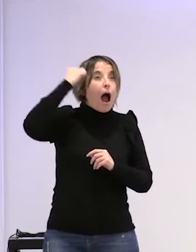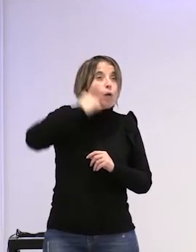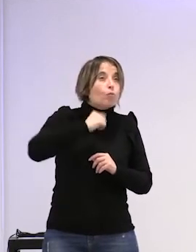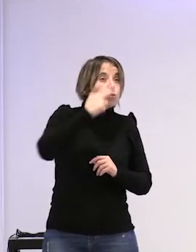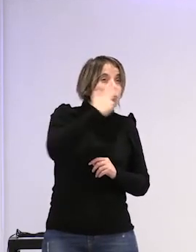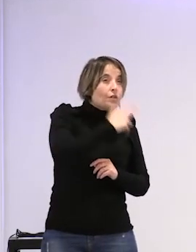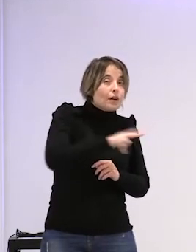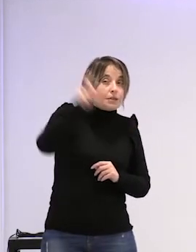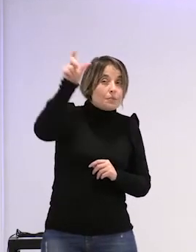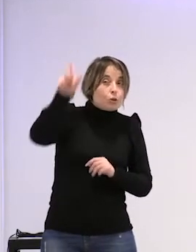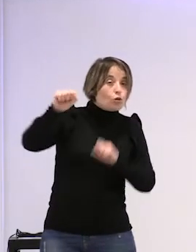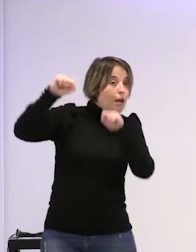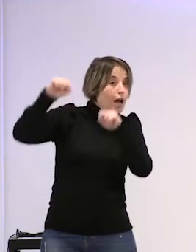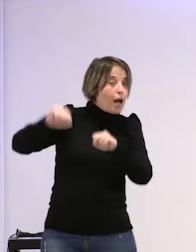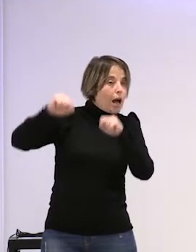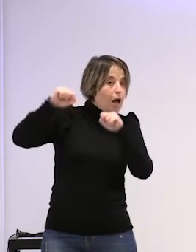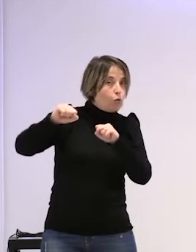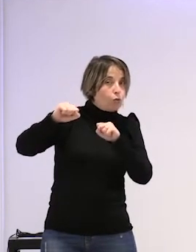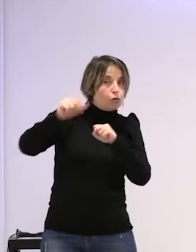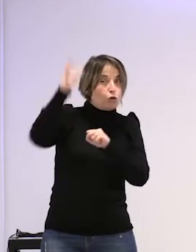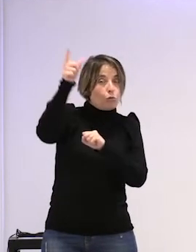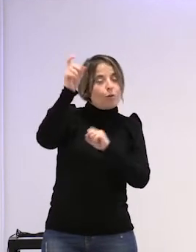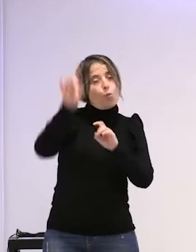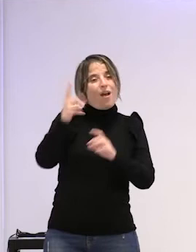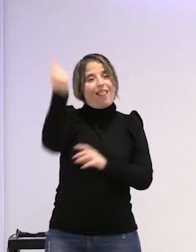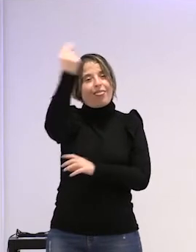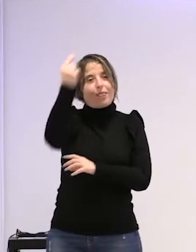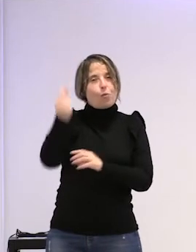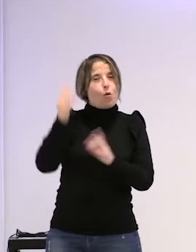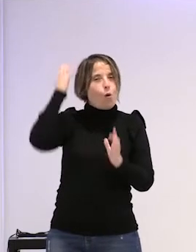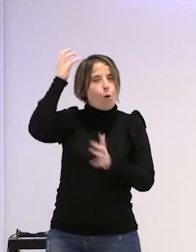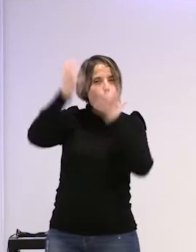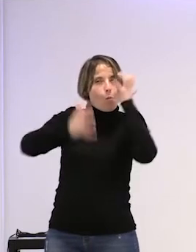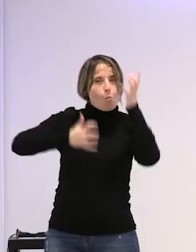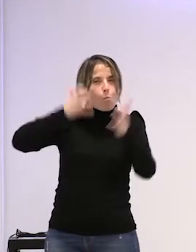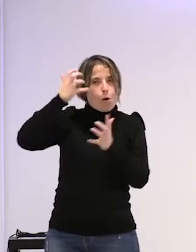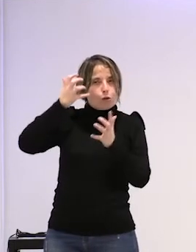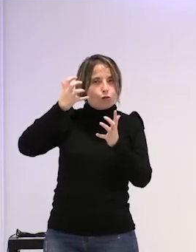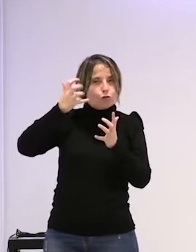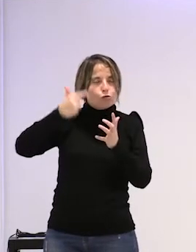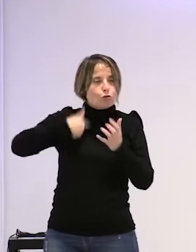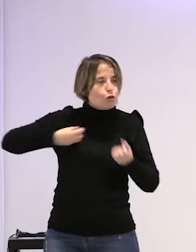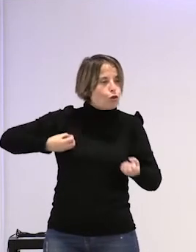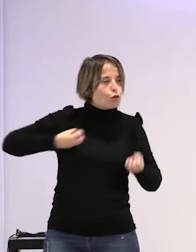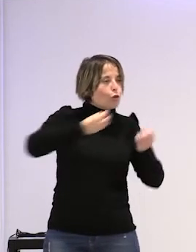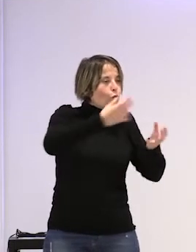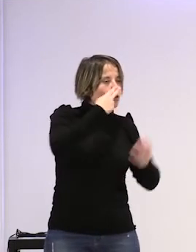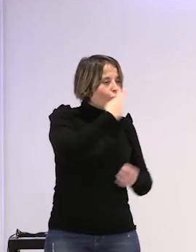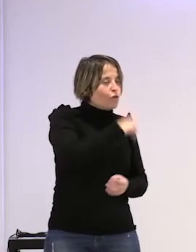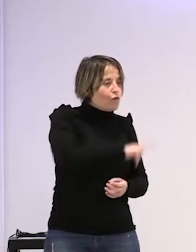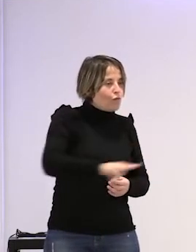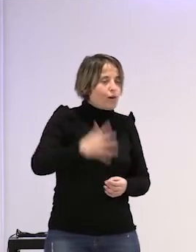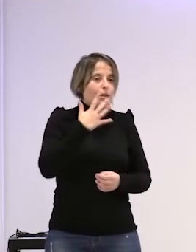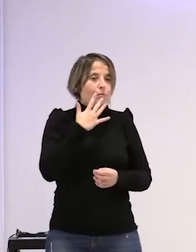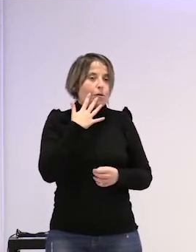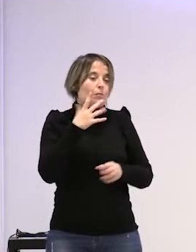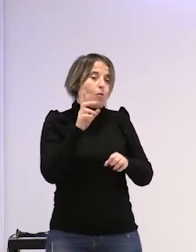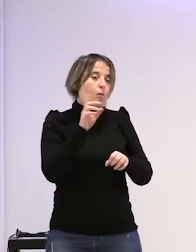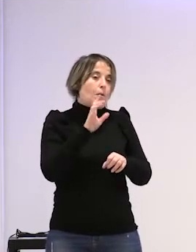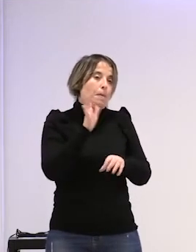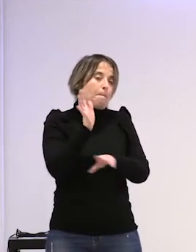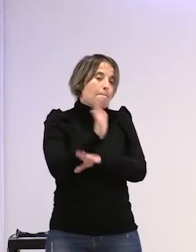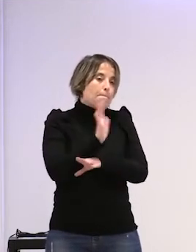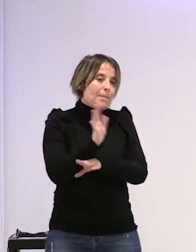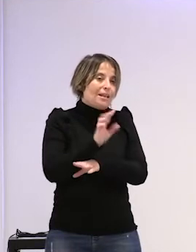tenemos a una persona adulta dibujada como un monstruo que te relata desde otro lugar los abusos sexuales de la infancia como puede ser la película de Monster que